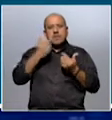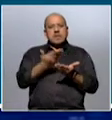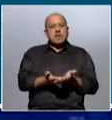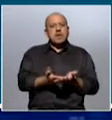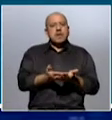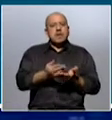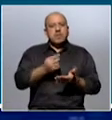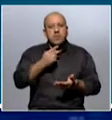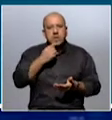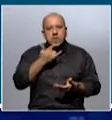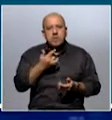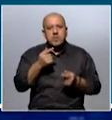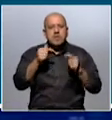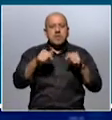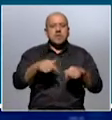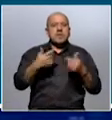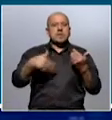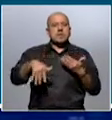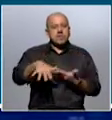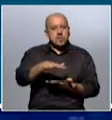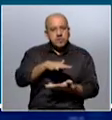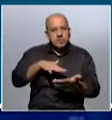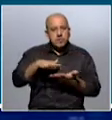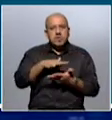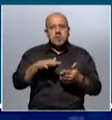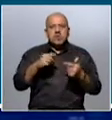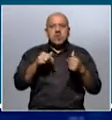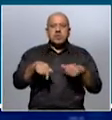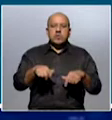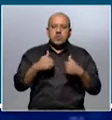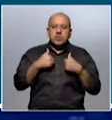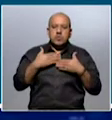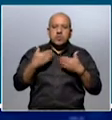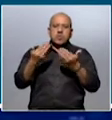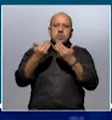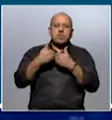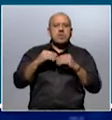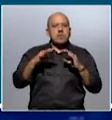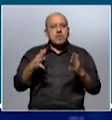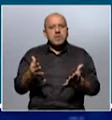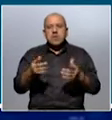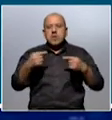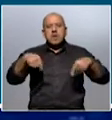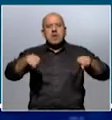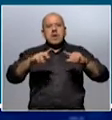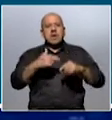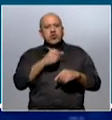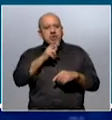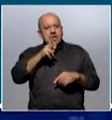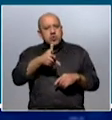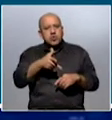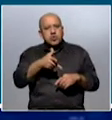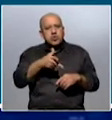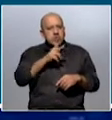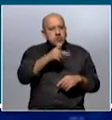principio de esta situación, se nos preguntaba, ¿qué consejo le dan a los hijos para que manejen a las